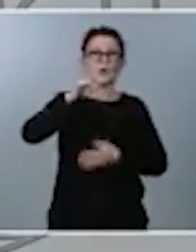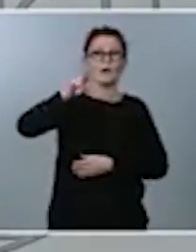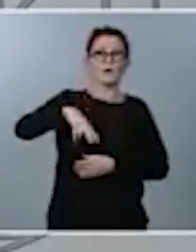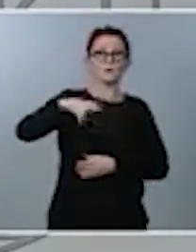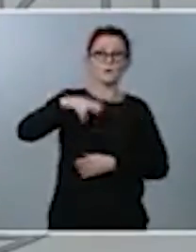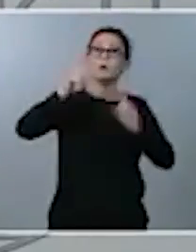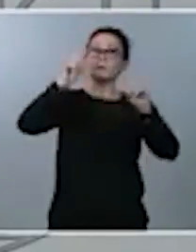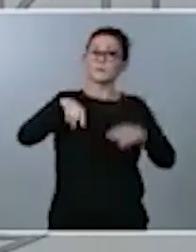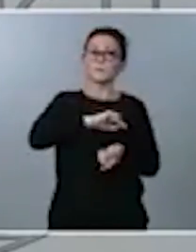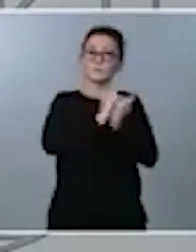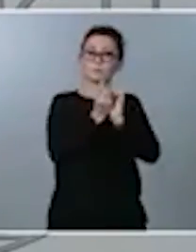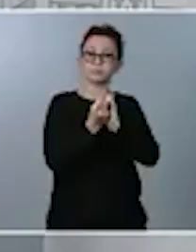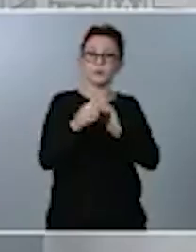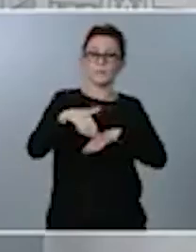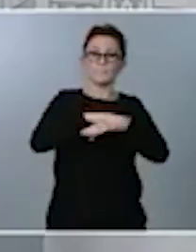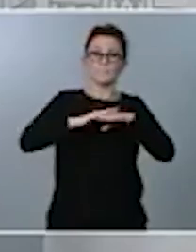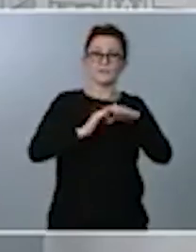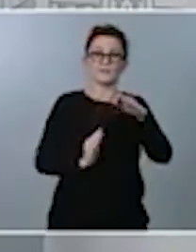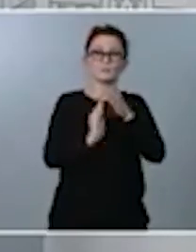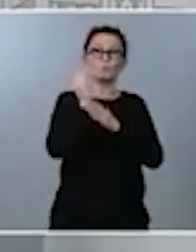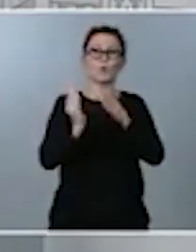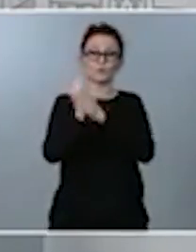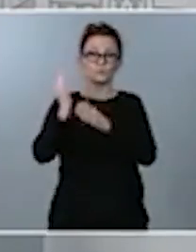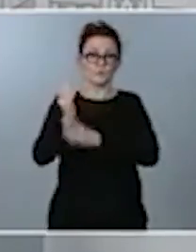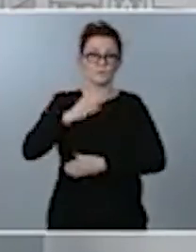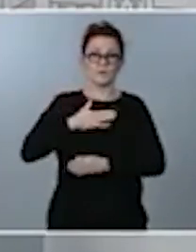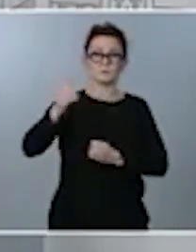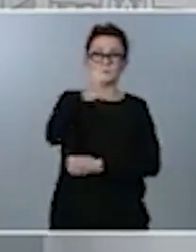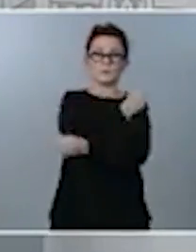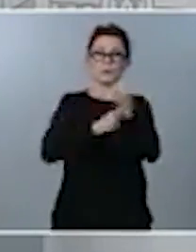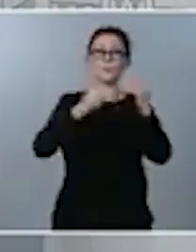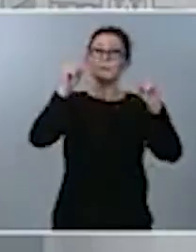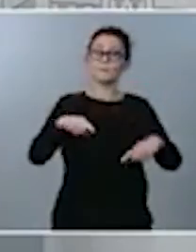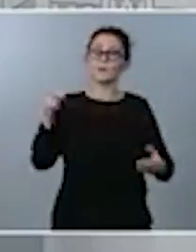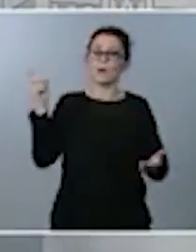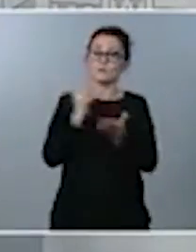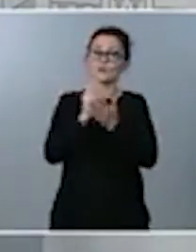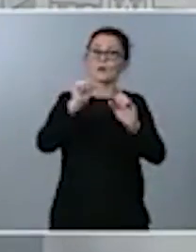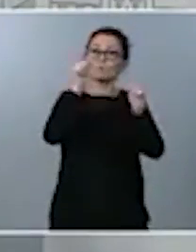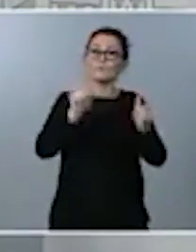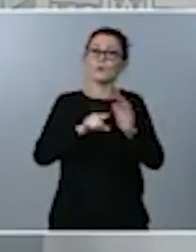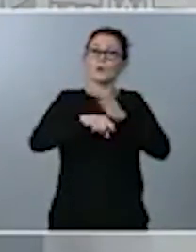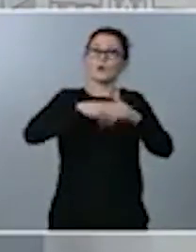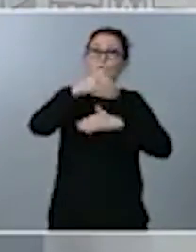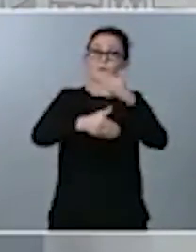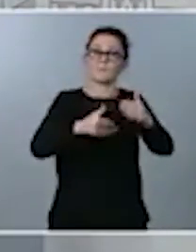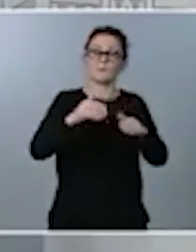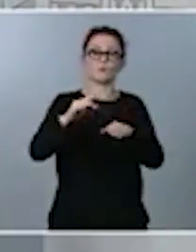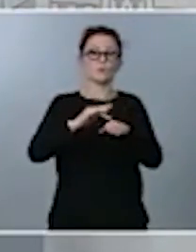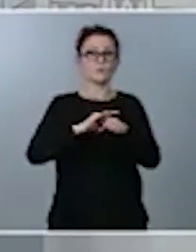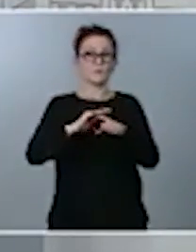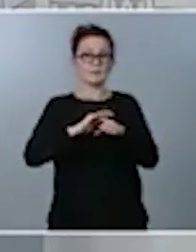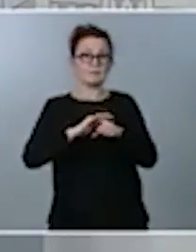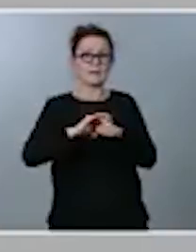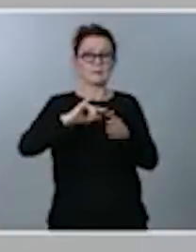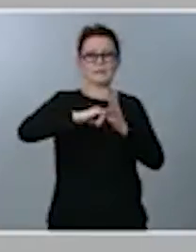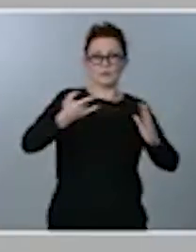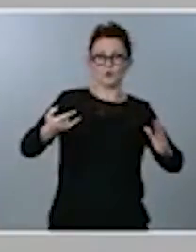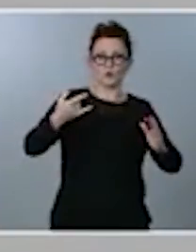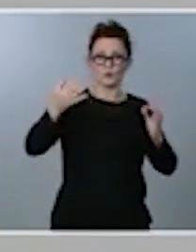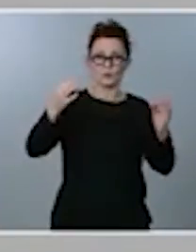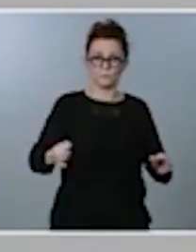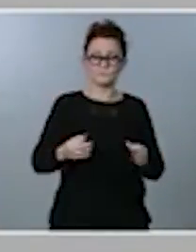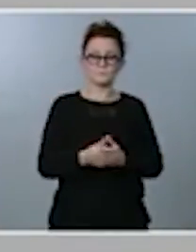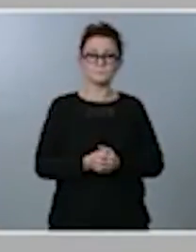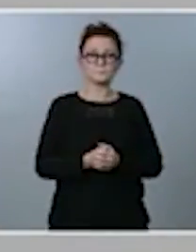productiva de nuestra economía y a apostar por un modelo de crecimiento digital y tecnológico. Creemos en este